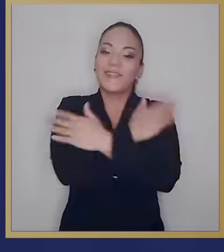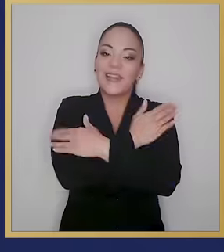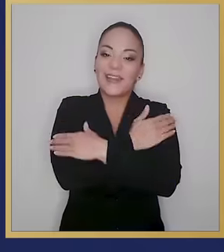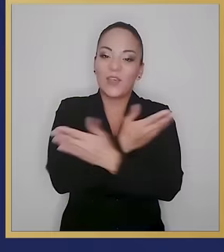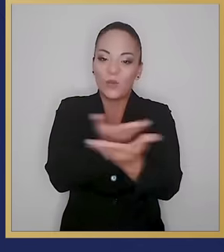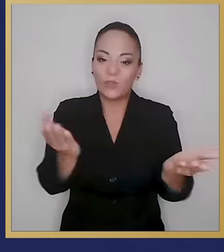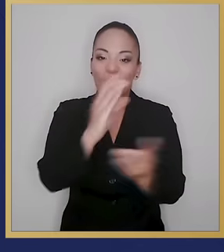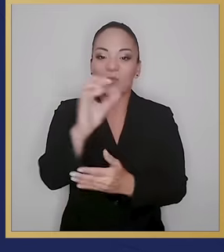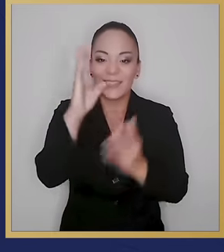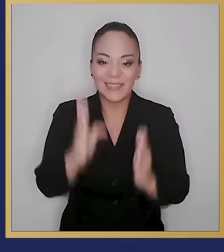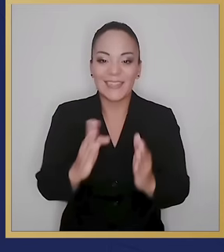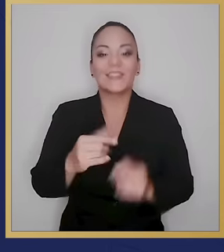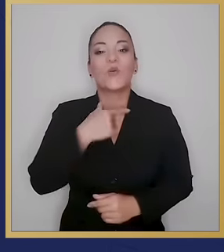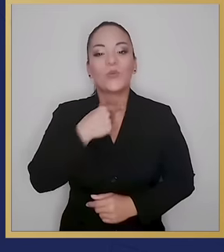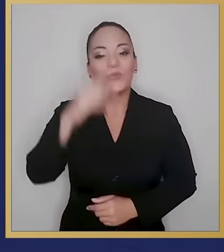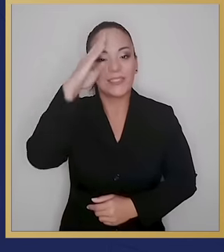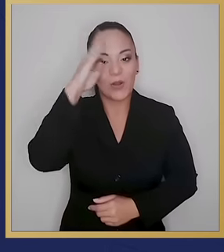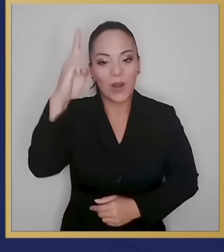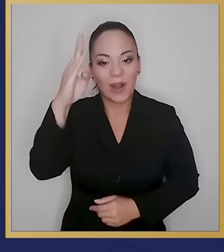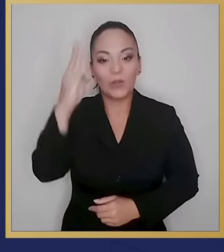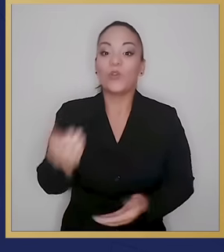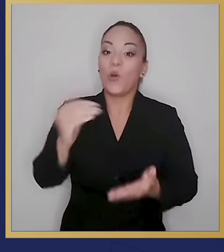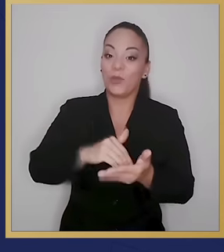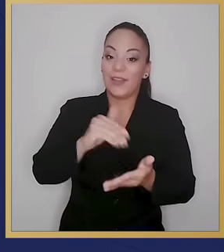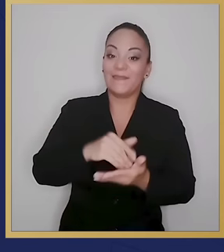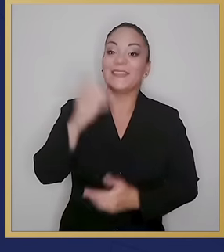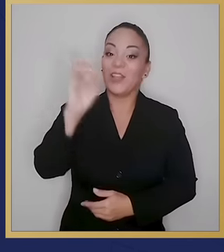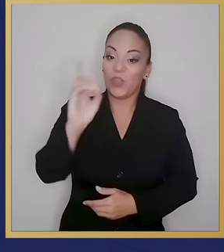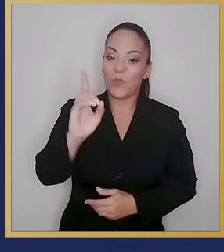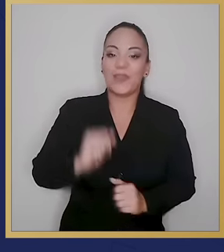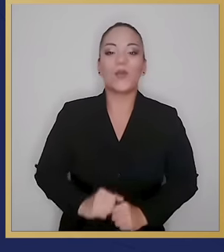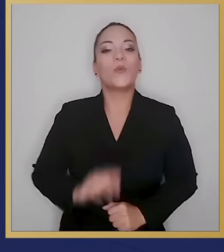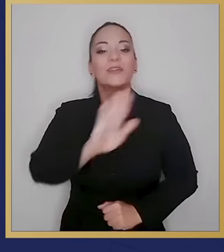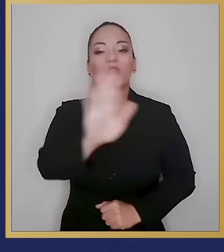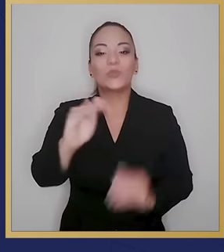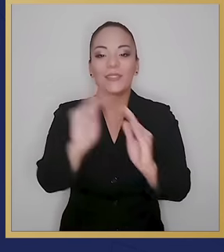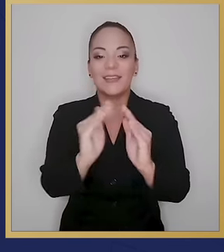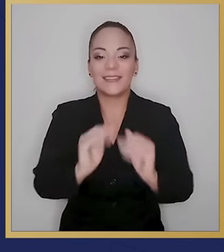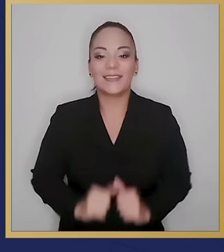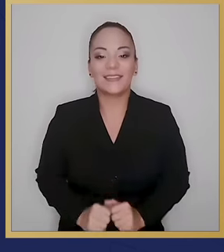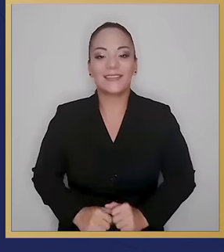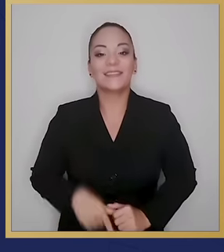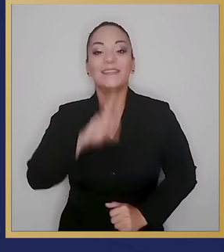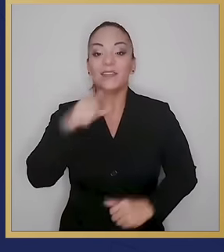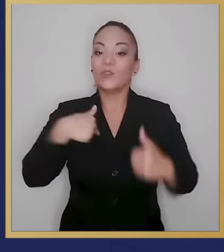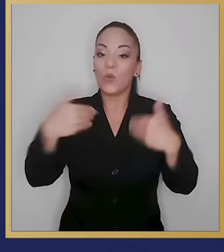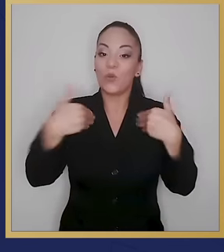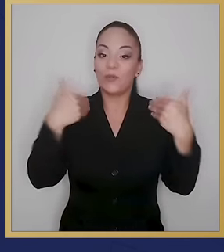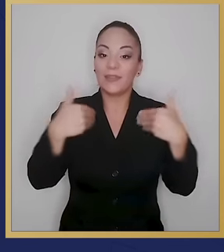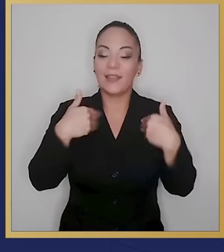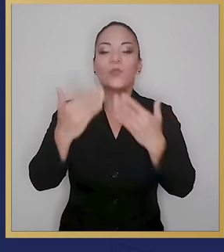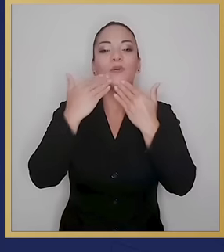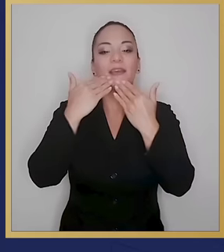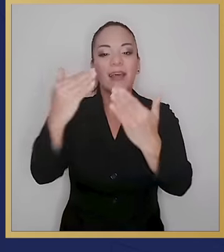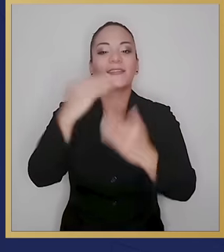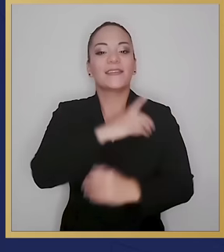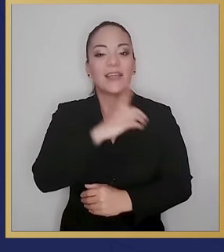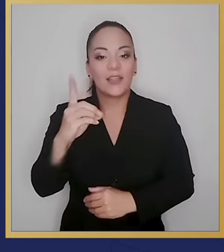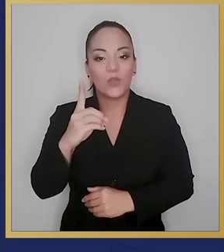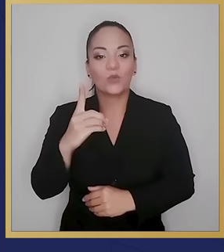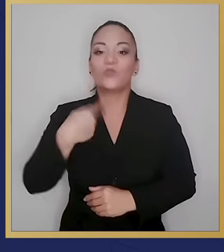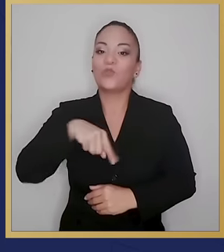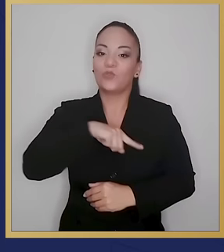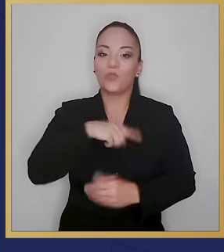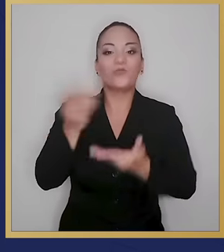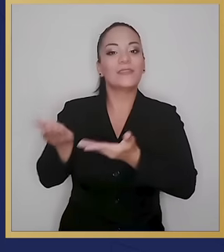Mis queridos compatriotas, un gusto saludarlos un domingo más en sus casas. Yo estoy muy contento porque gracias a